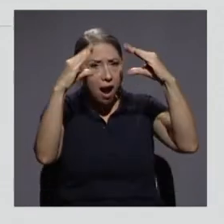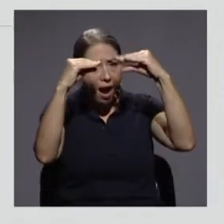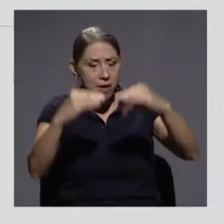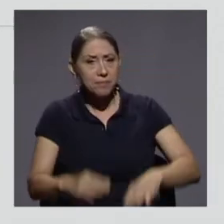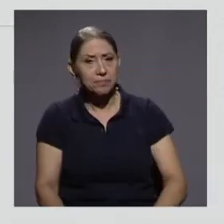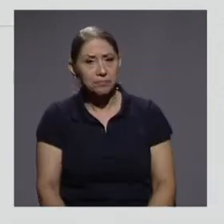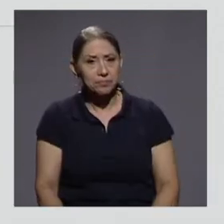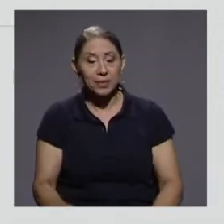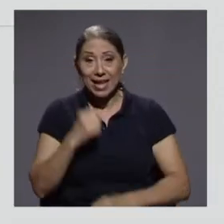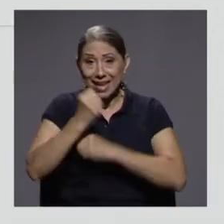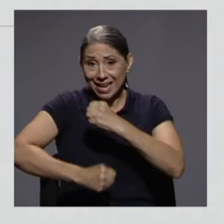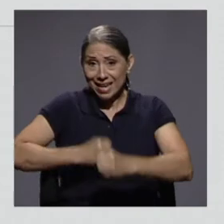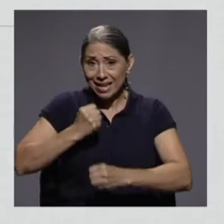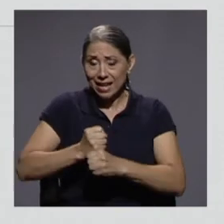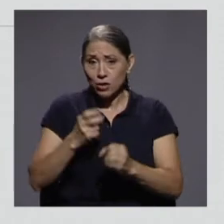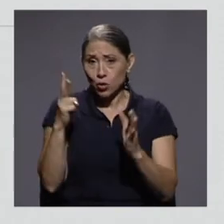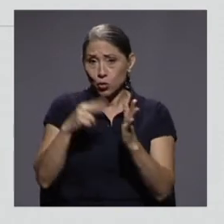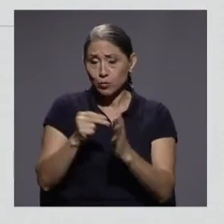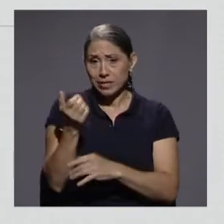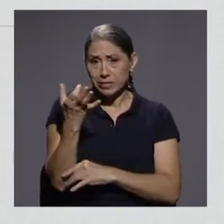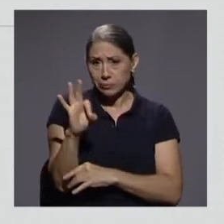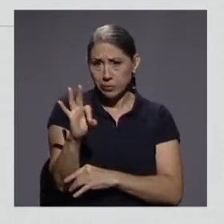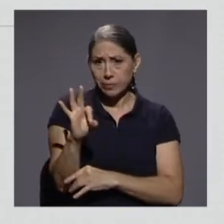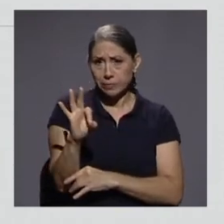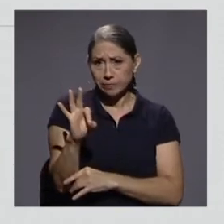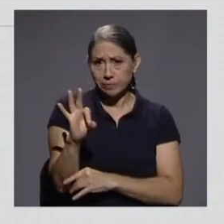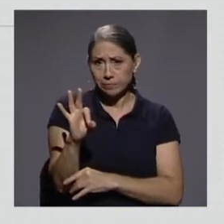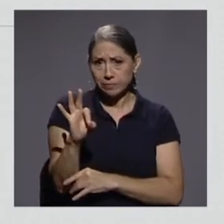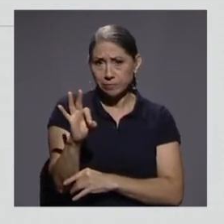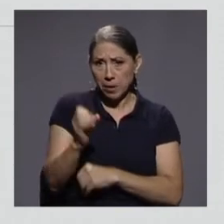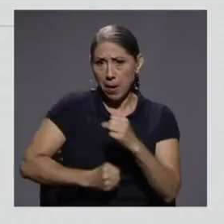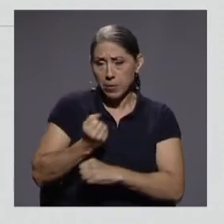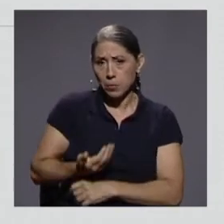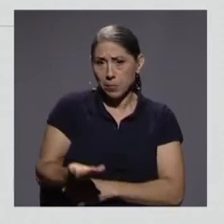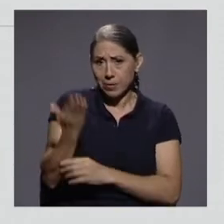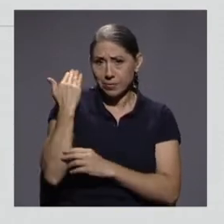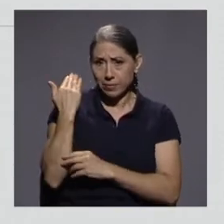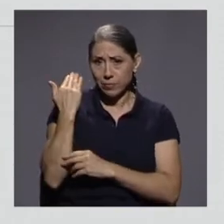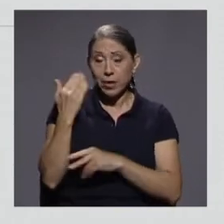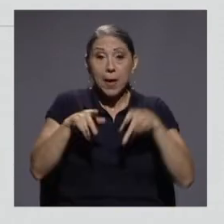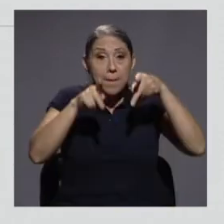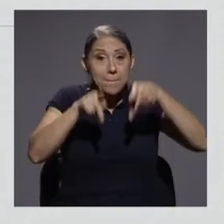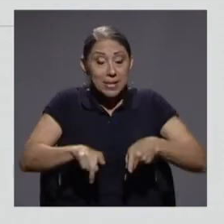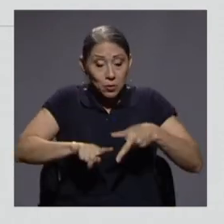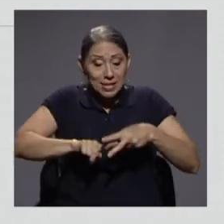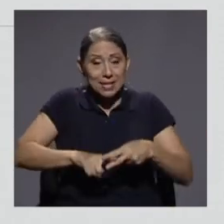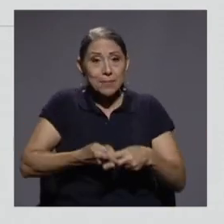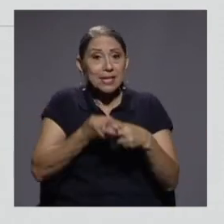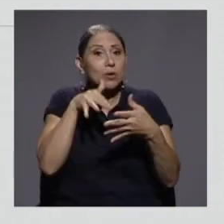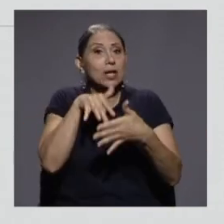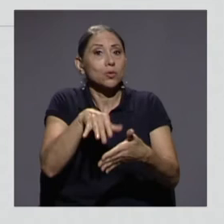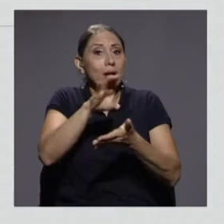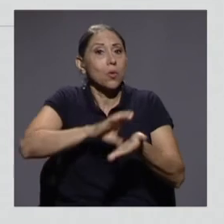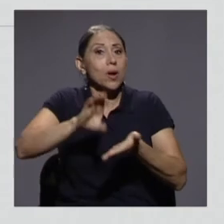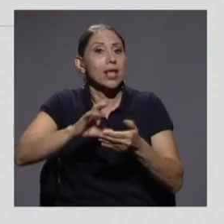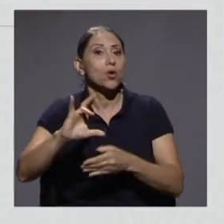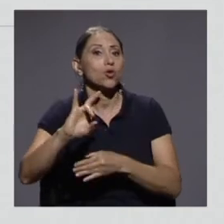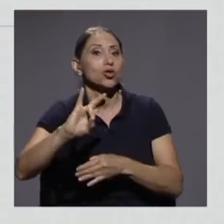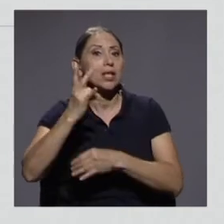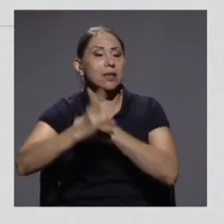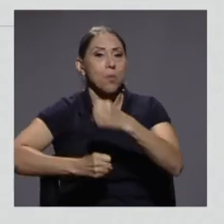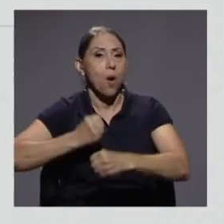En el año 2019, de aquellas personas que arrancaron en séptimo en el 2017,